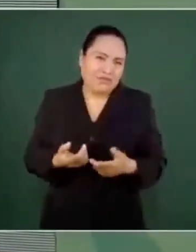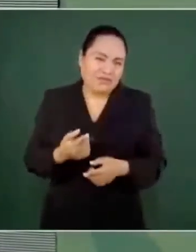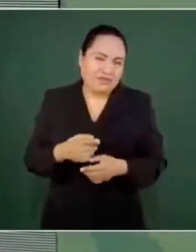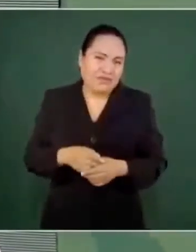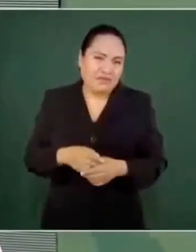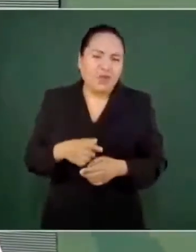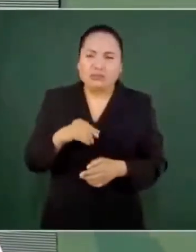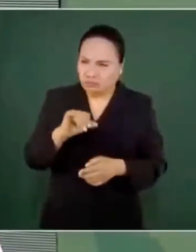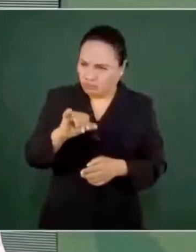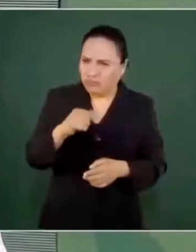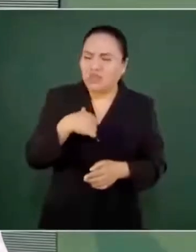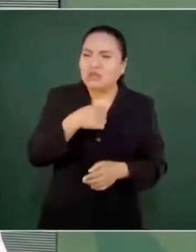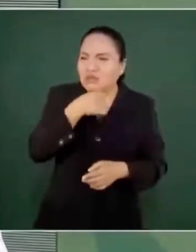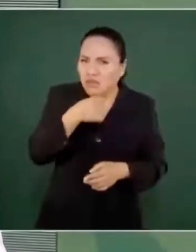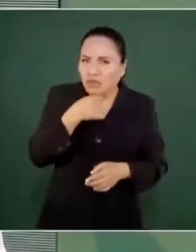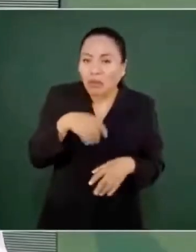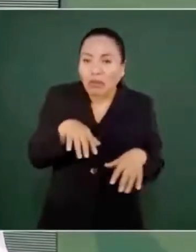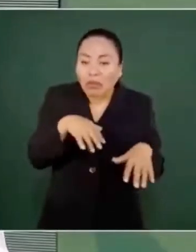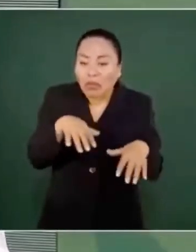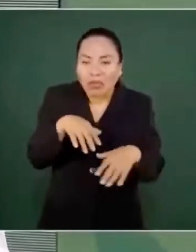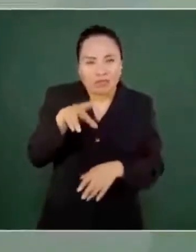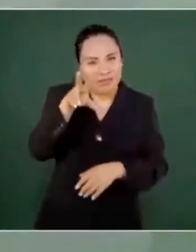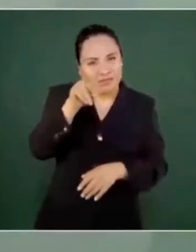viejo, sí, huango, no.